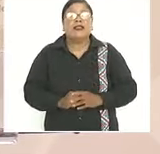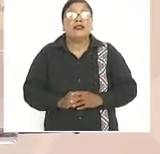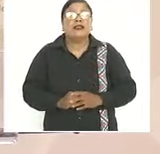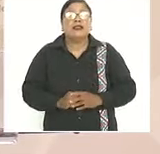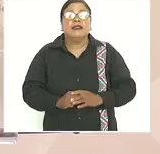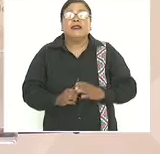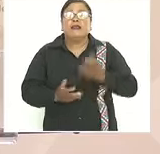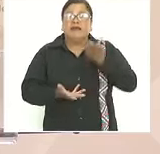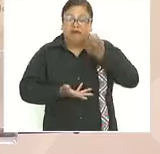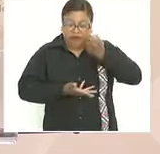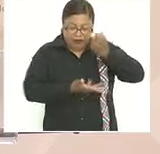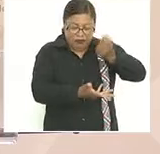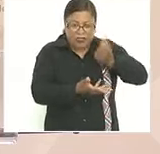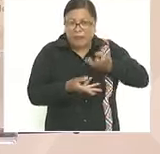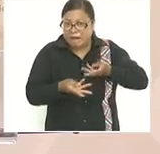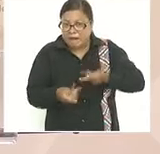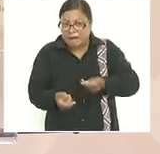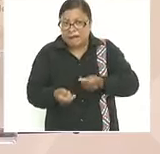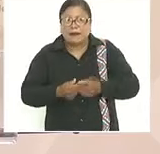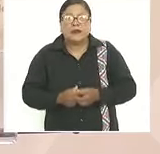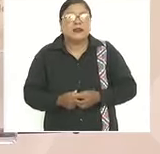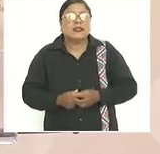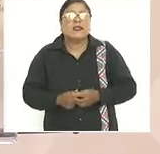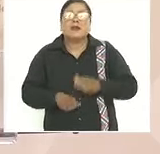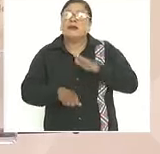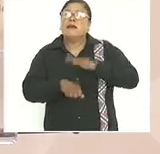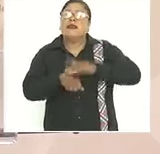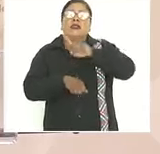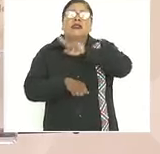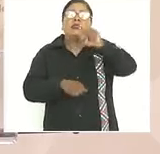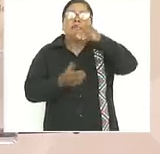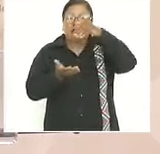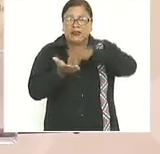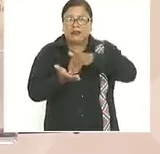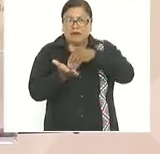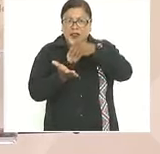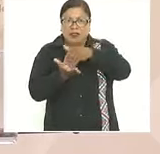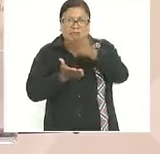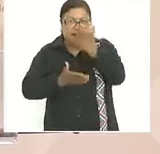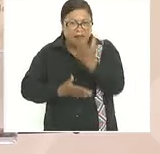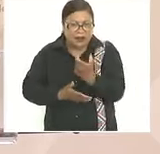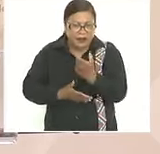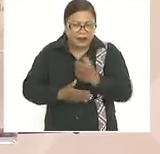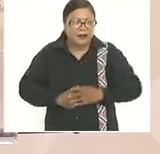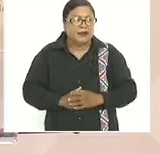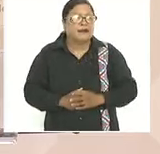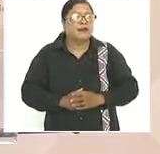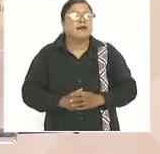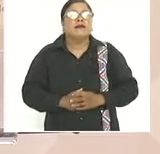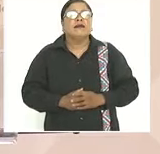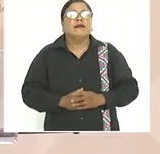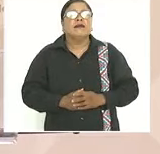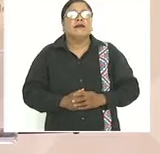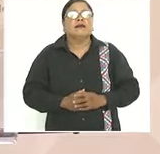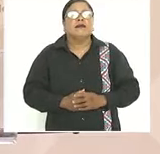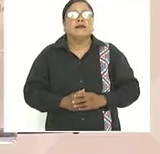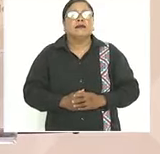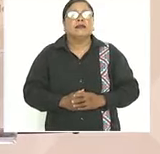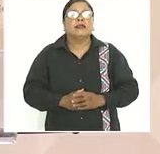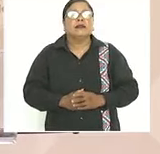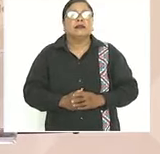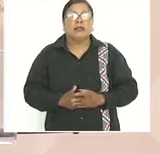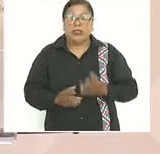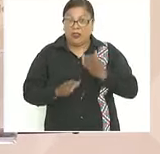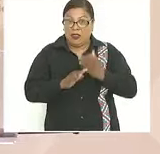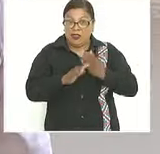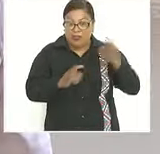invertido más de 100 mil millones de pesos en el tiempo que